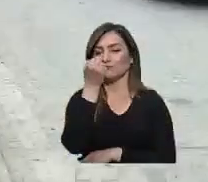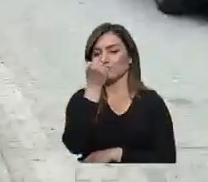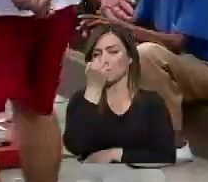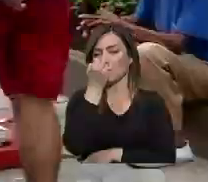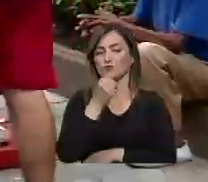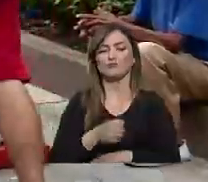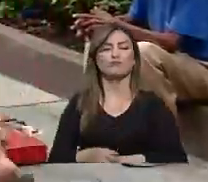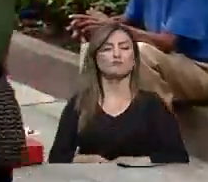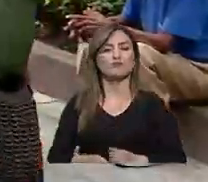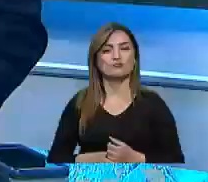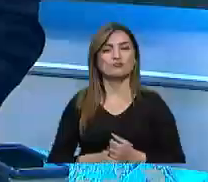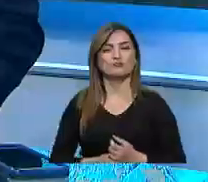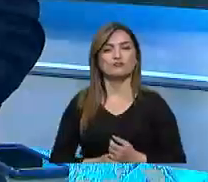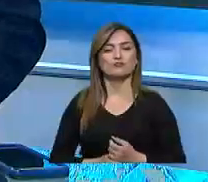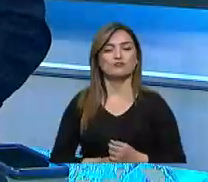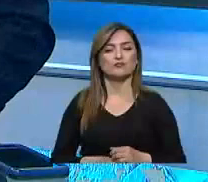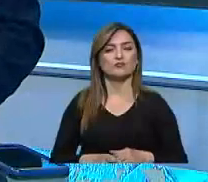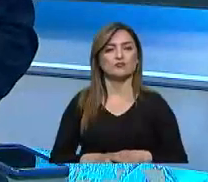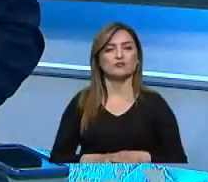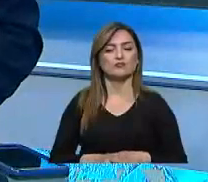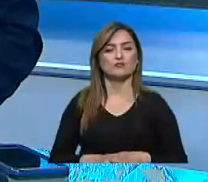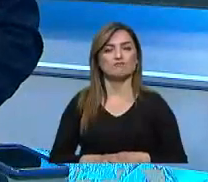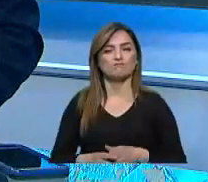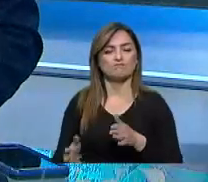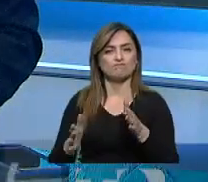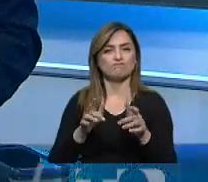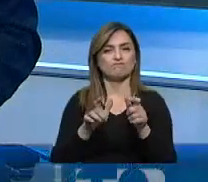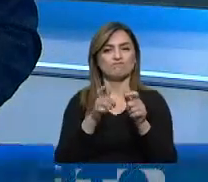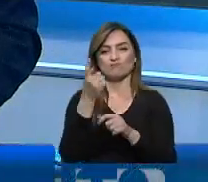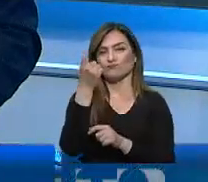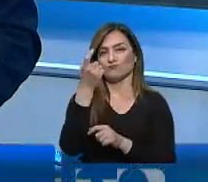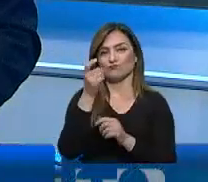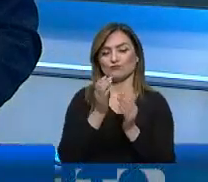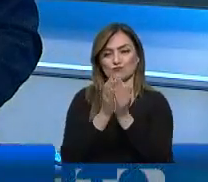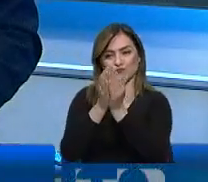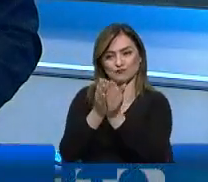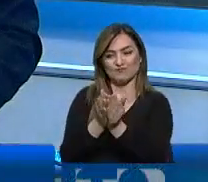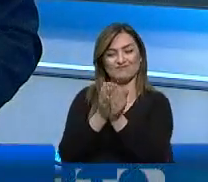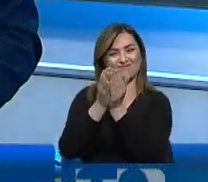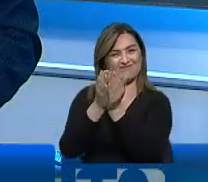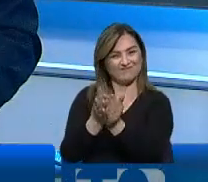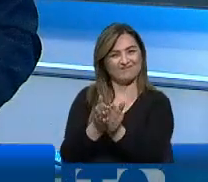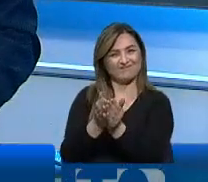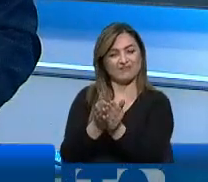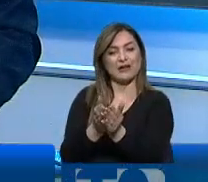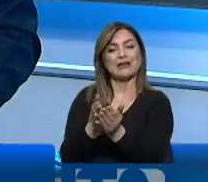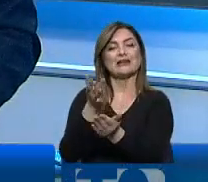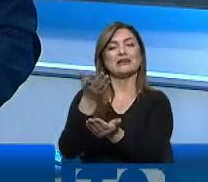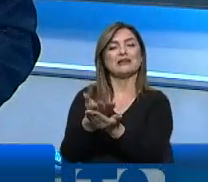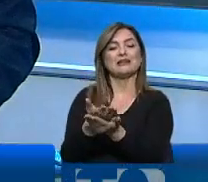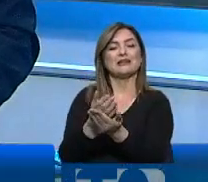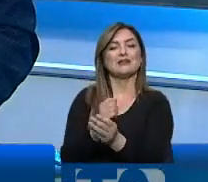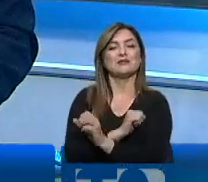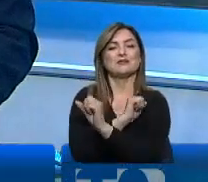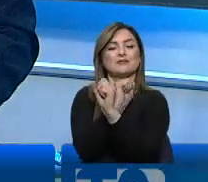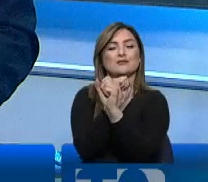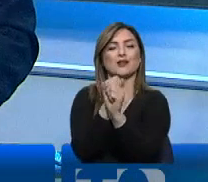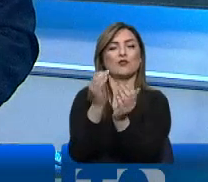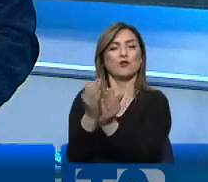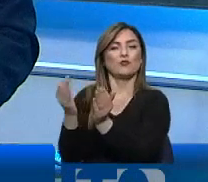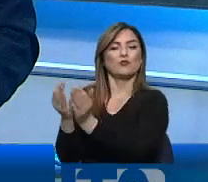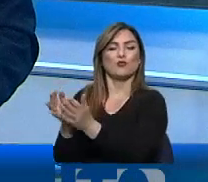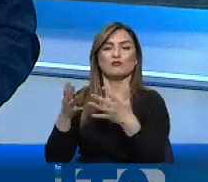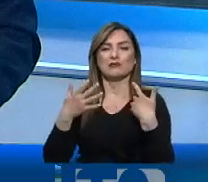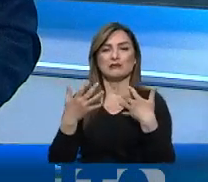Valery Villalba, 24 horas. Al menos 11 pasajeros del crucero Silver Whisper que atracó esta mañana en el puerto de Guayaquil